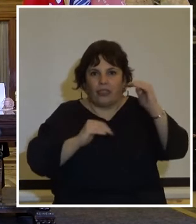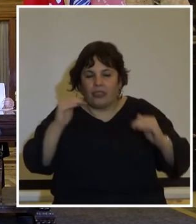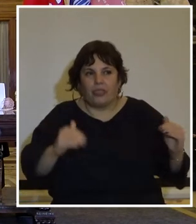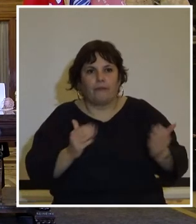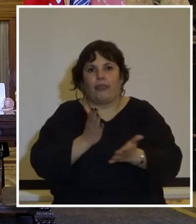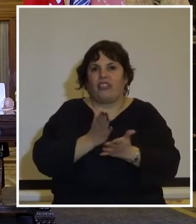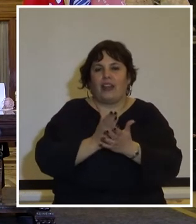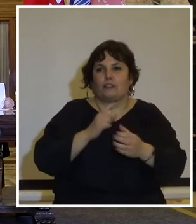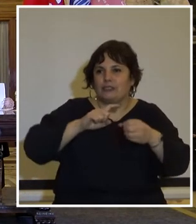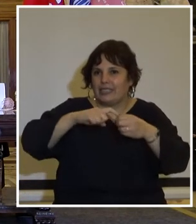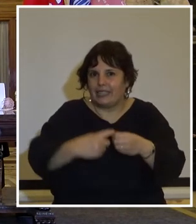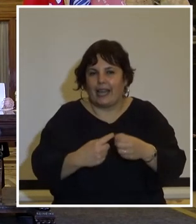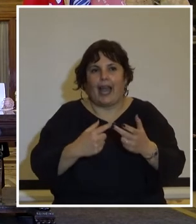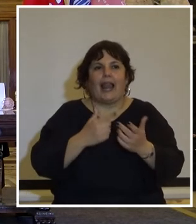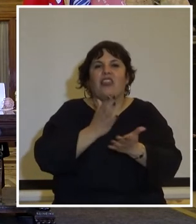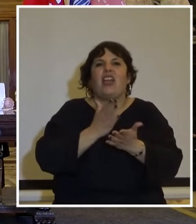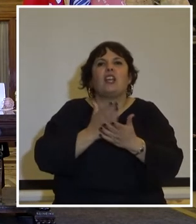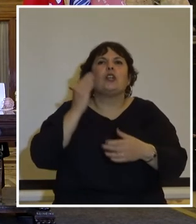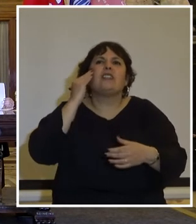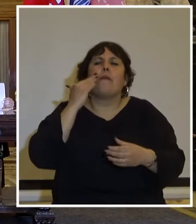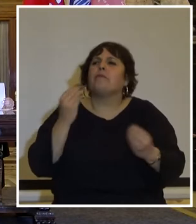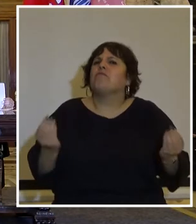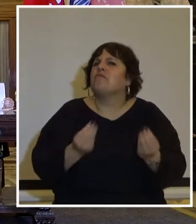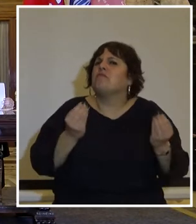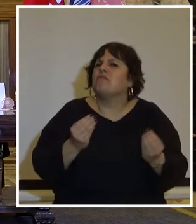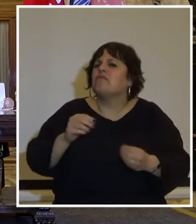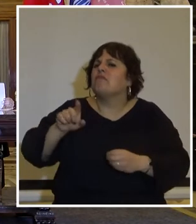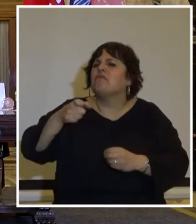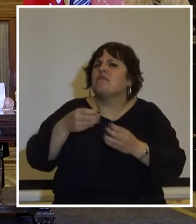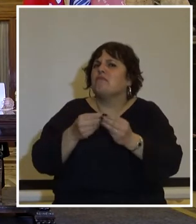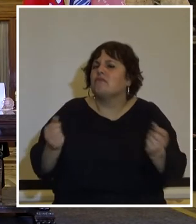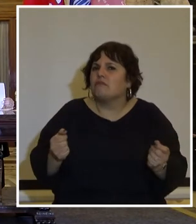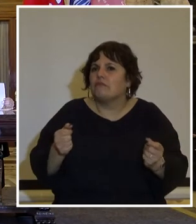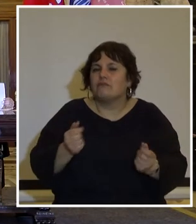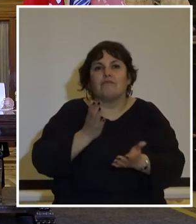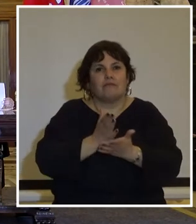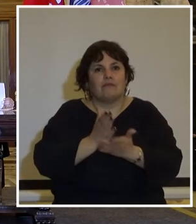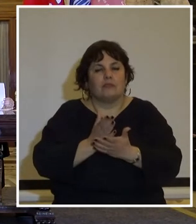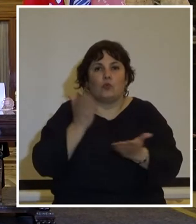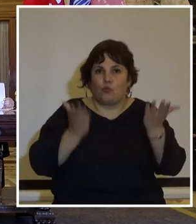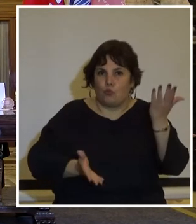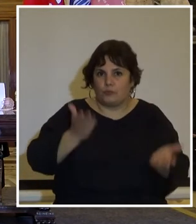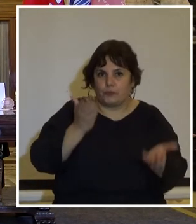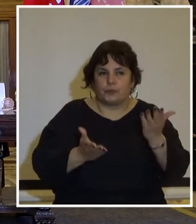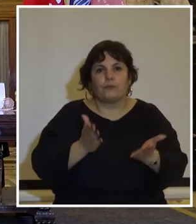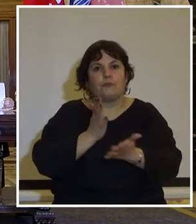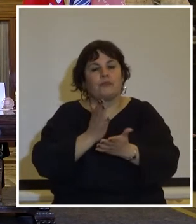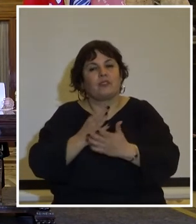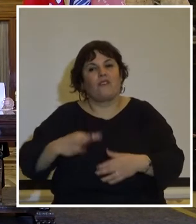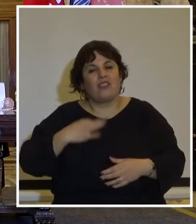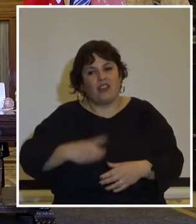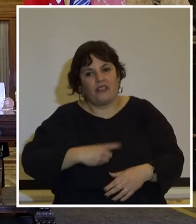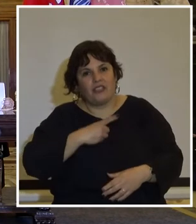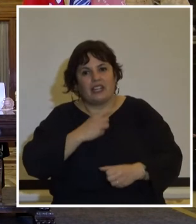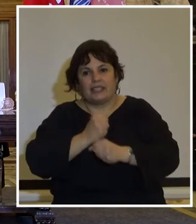derechos sindicales derechos a saber qué pasó con nuestros desaparecidos derecho a la justicia derecho a una vida digna